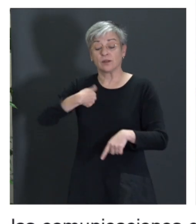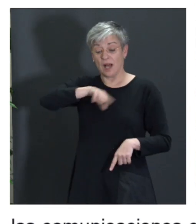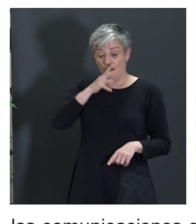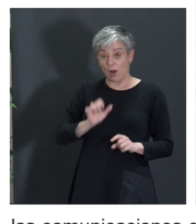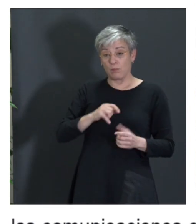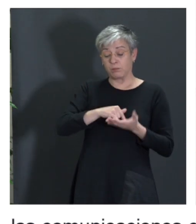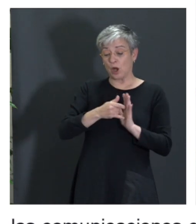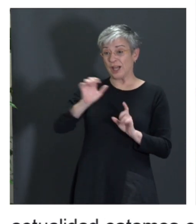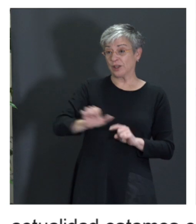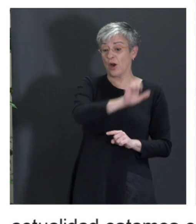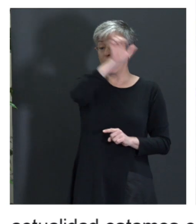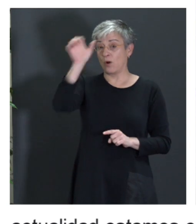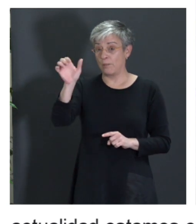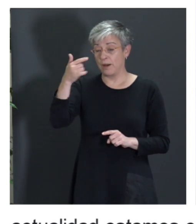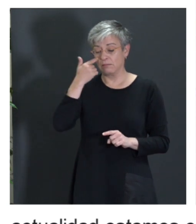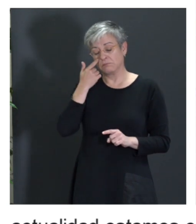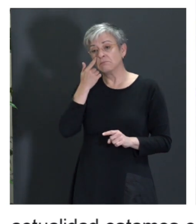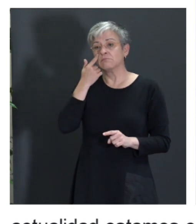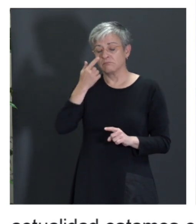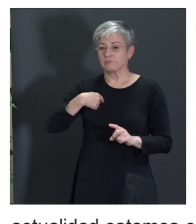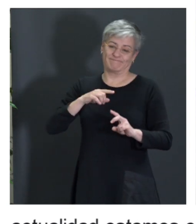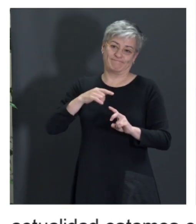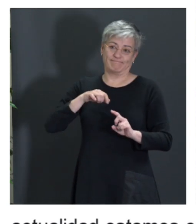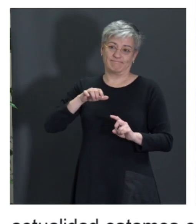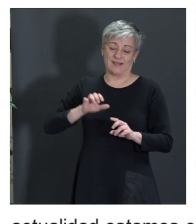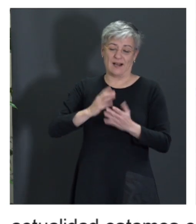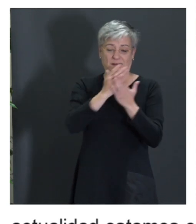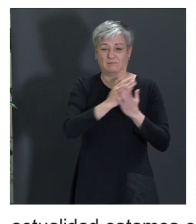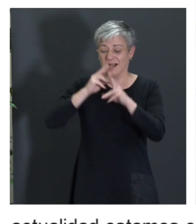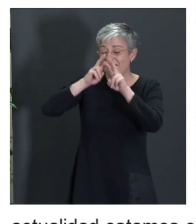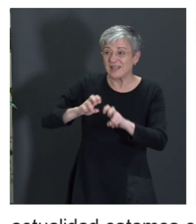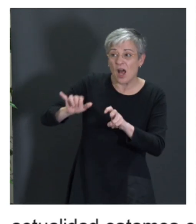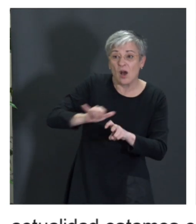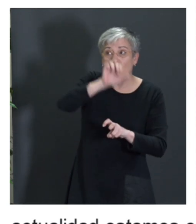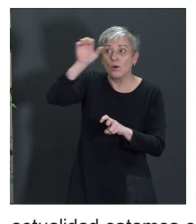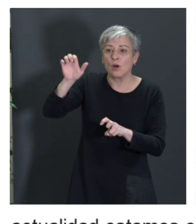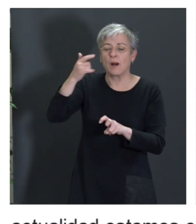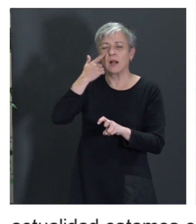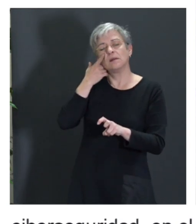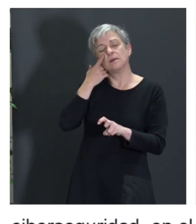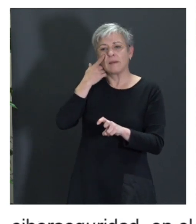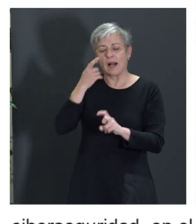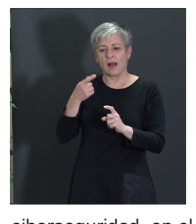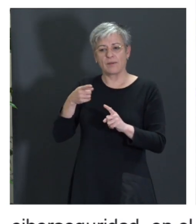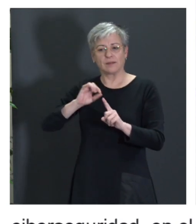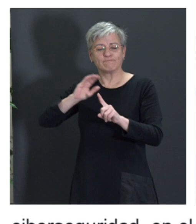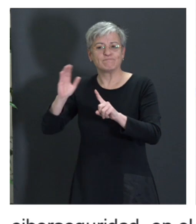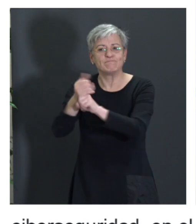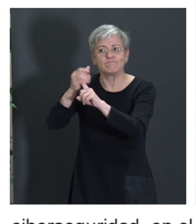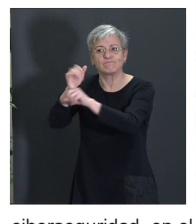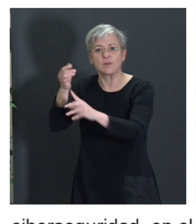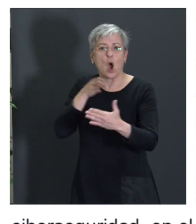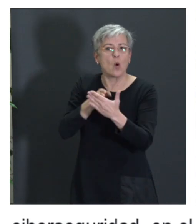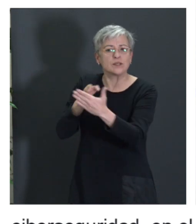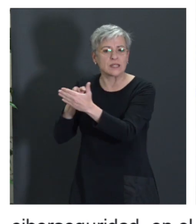haciendo una investigación a nivel internacional para tratar de identificar cuáles son los principales obstáculos, cuáles son